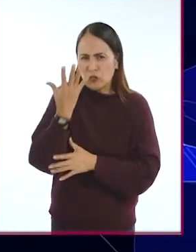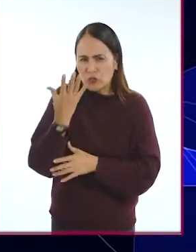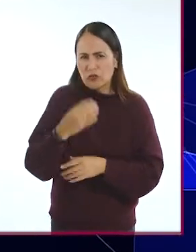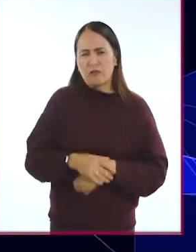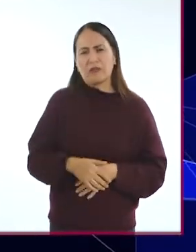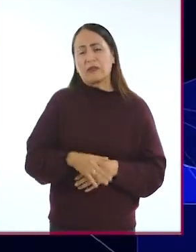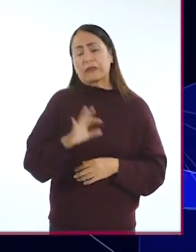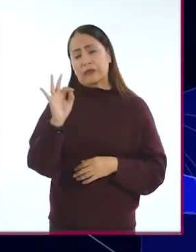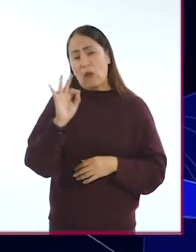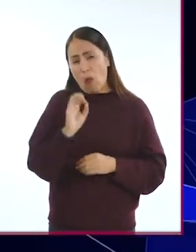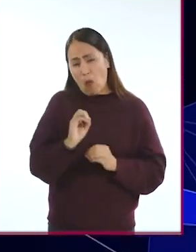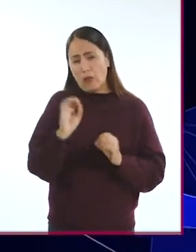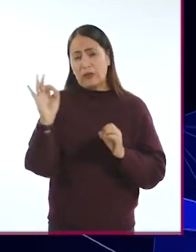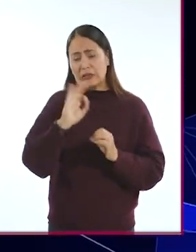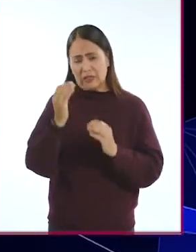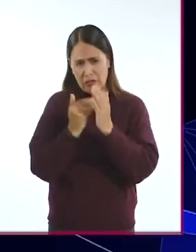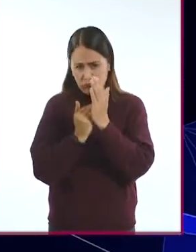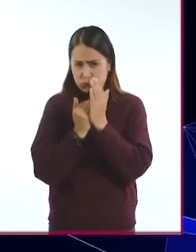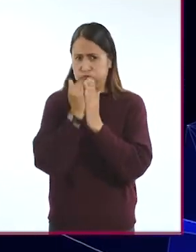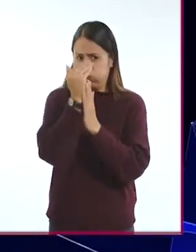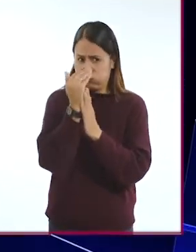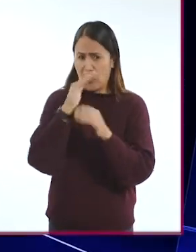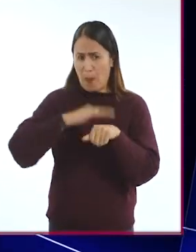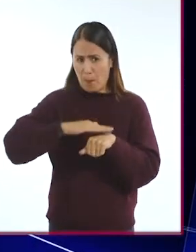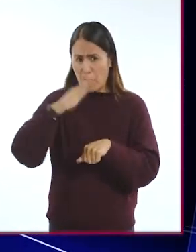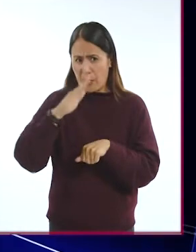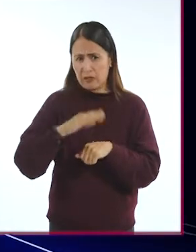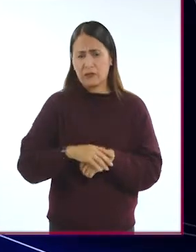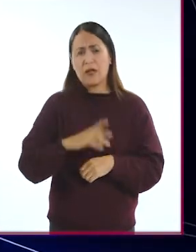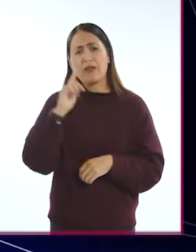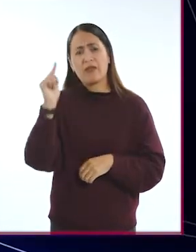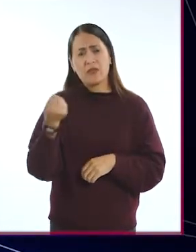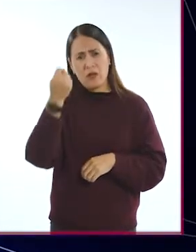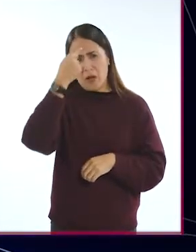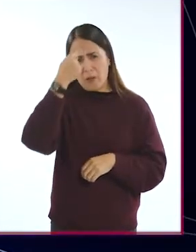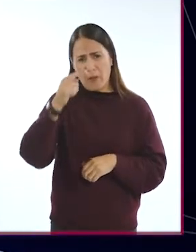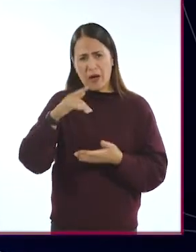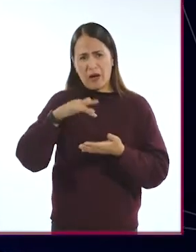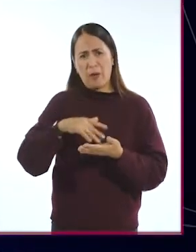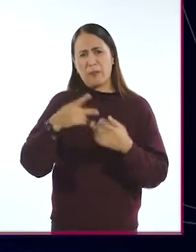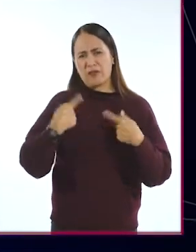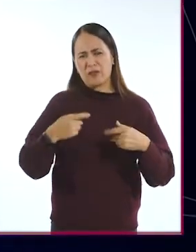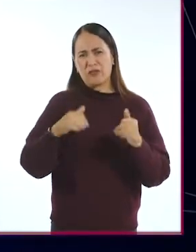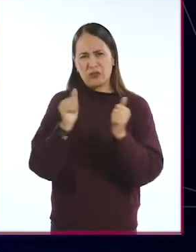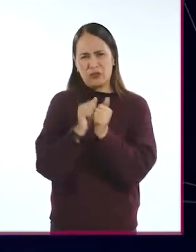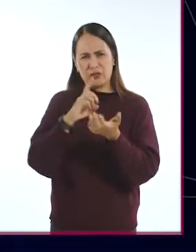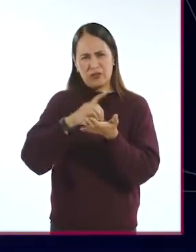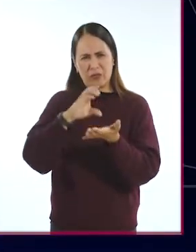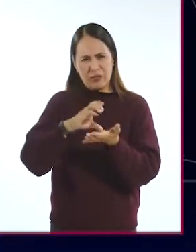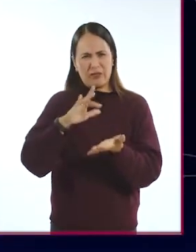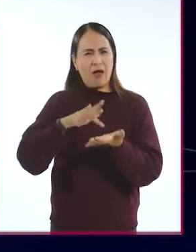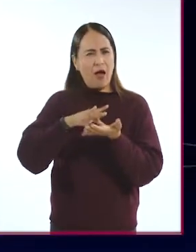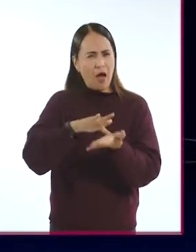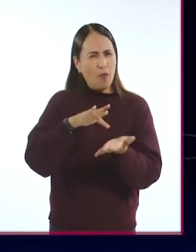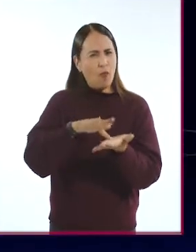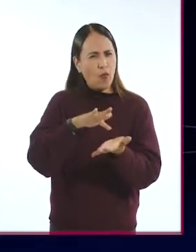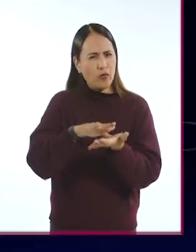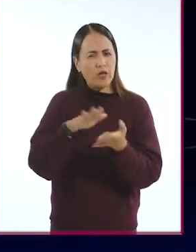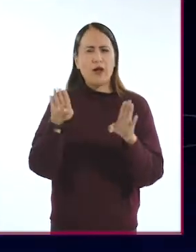se desarrollaran en este caso más, porque ya están en avance, tecnologías para el apoyo de personas con discapacidad,